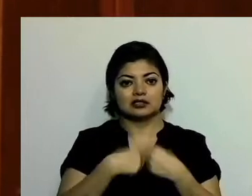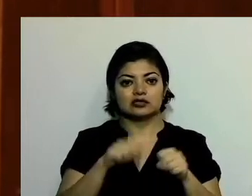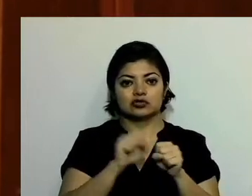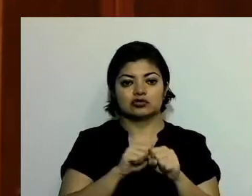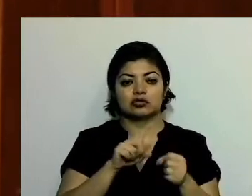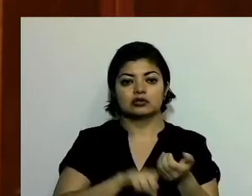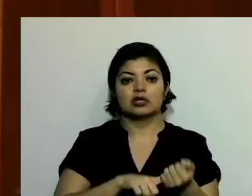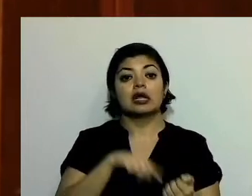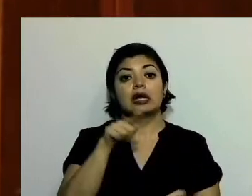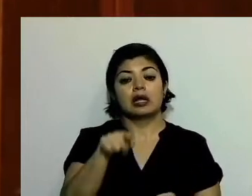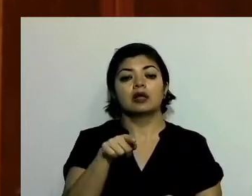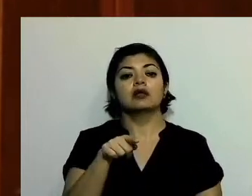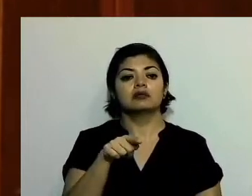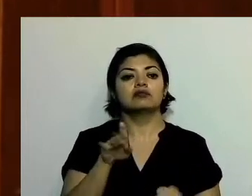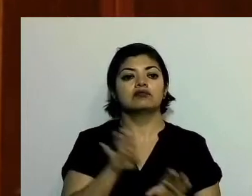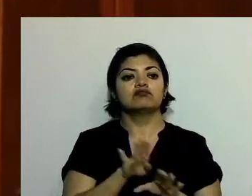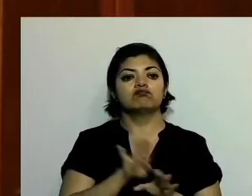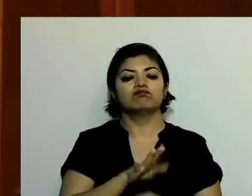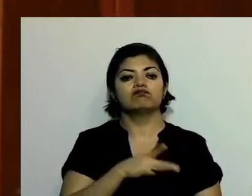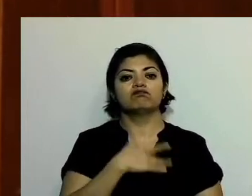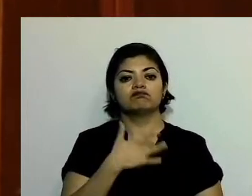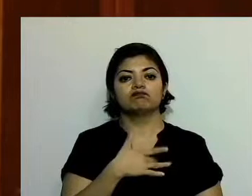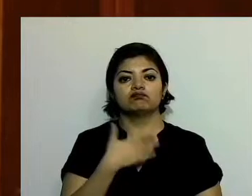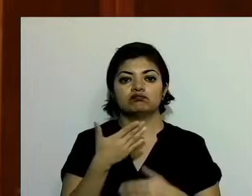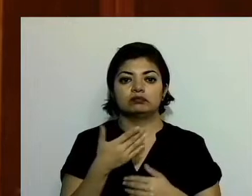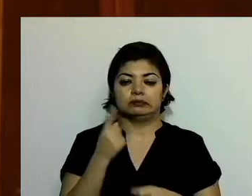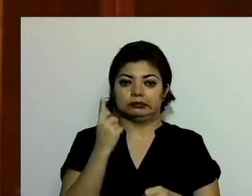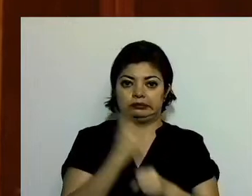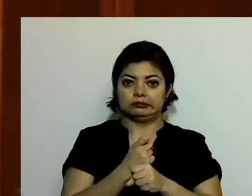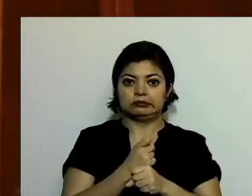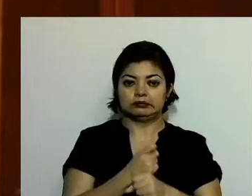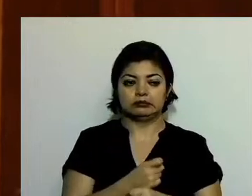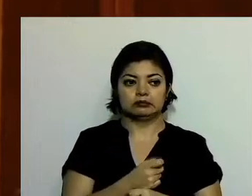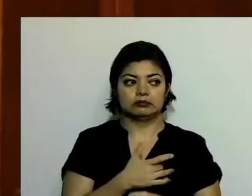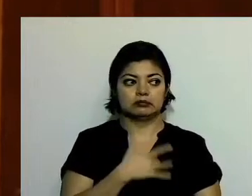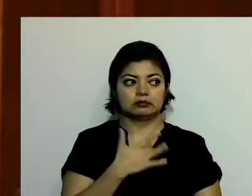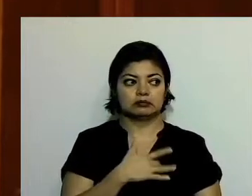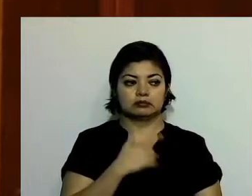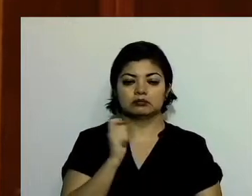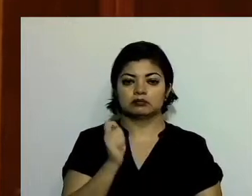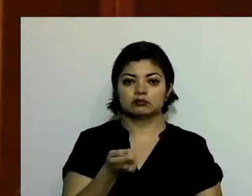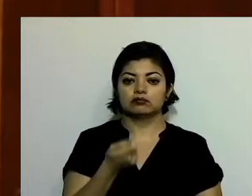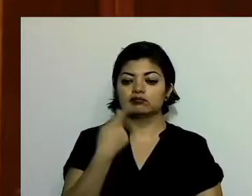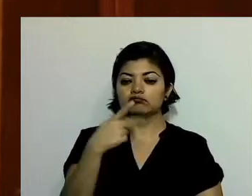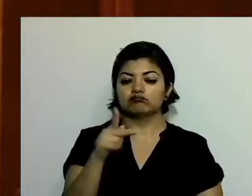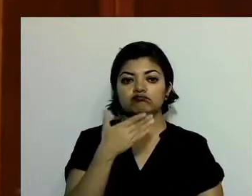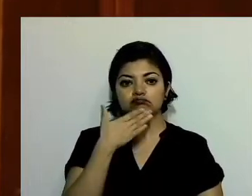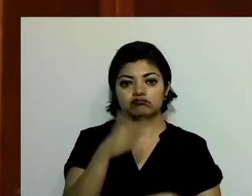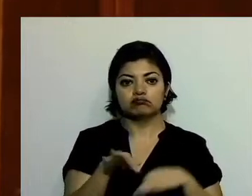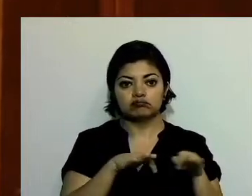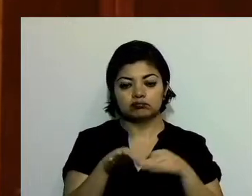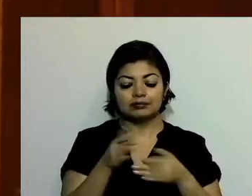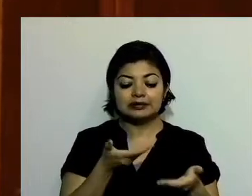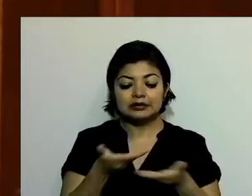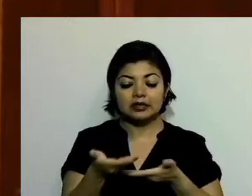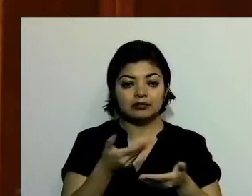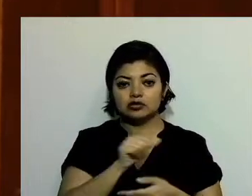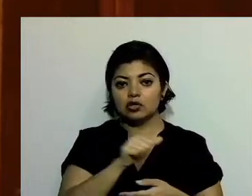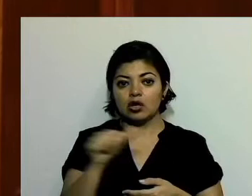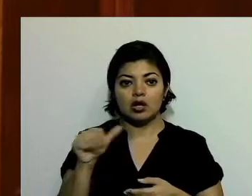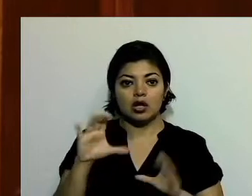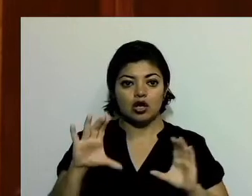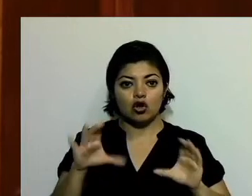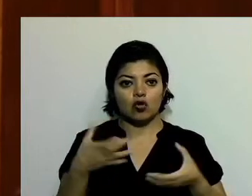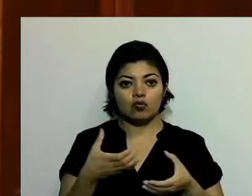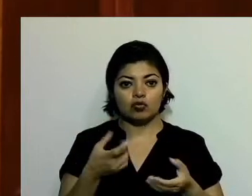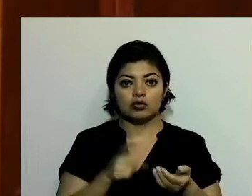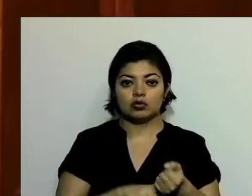sentido y, sobre todo, sensibilidad a esa labor de servicio a la comunidad a través de